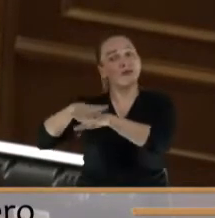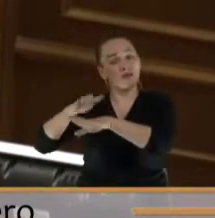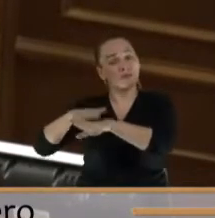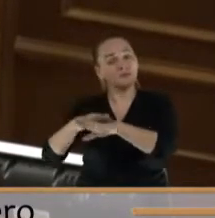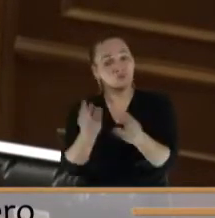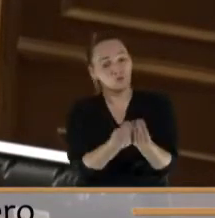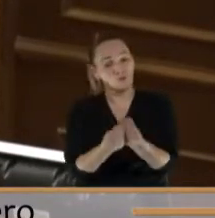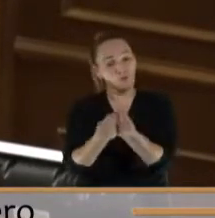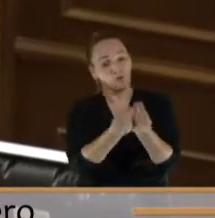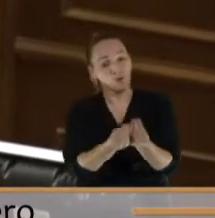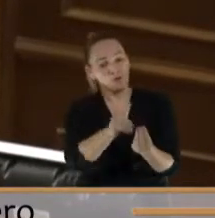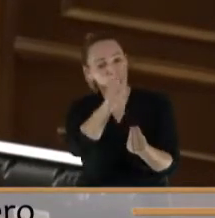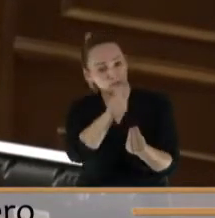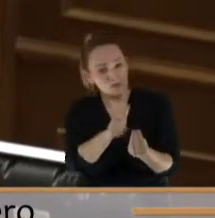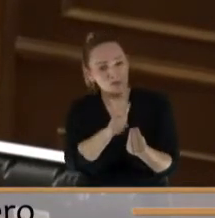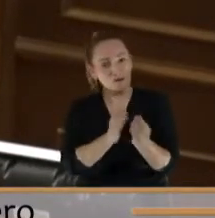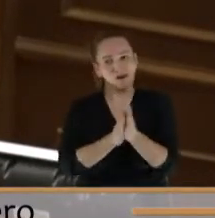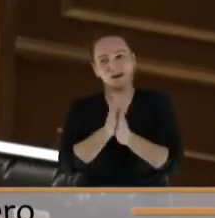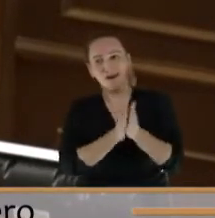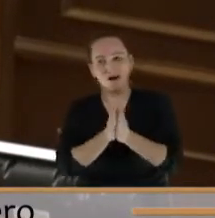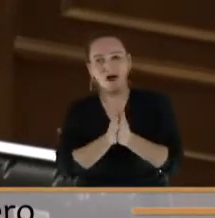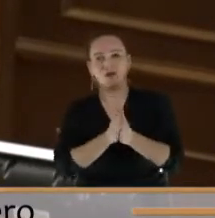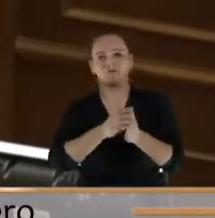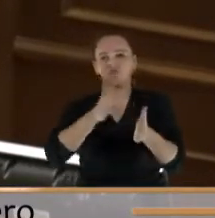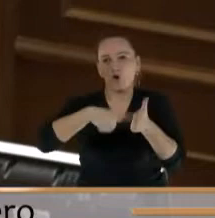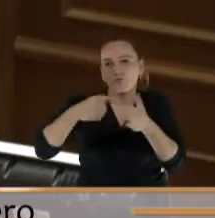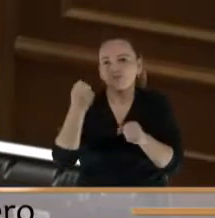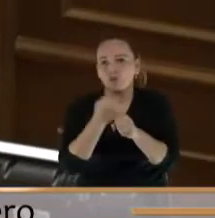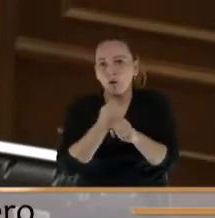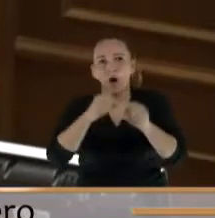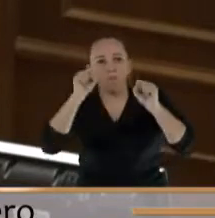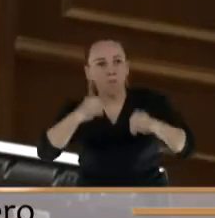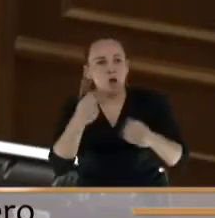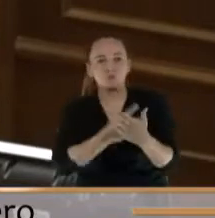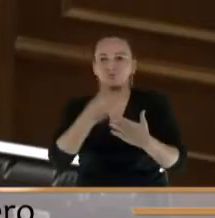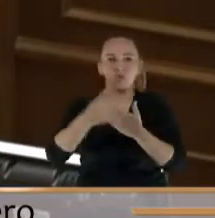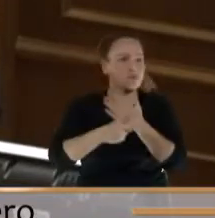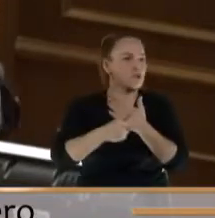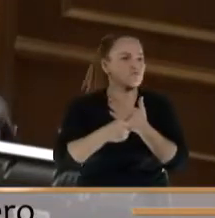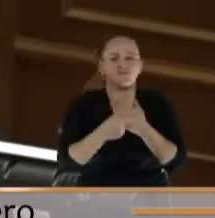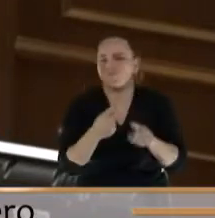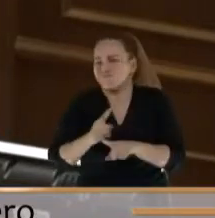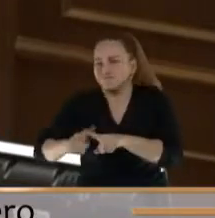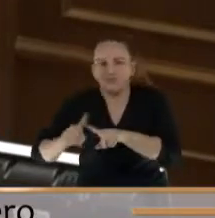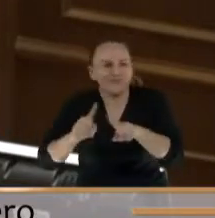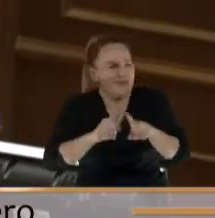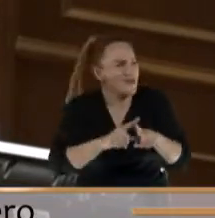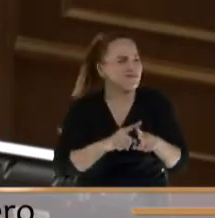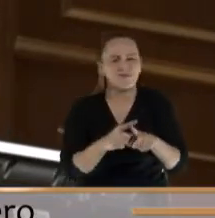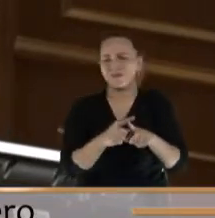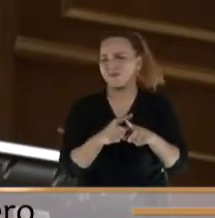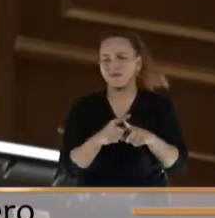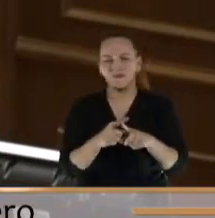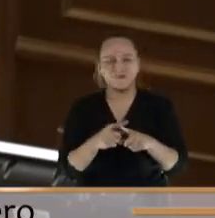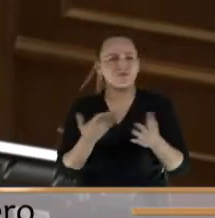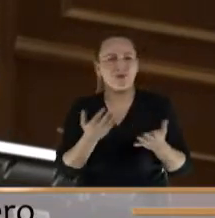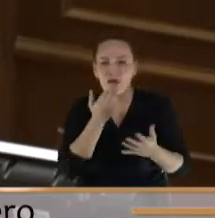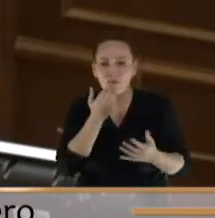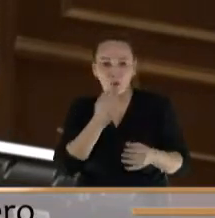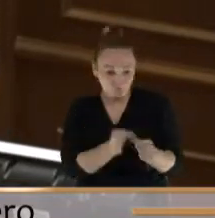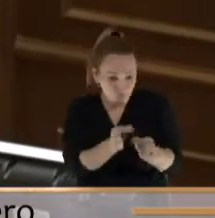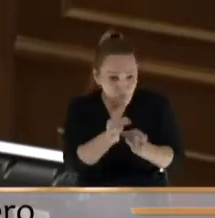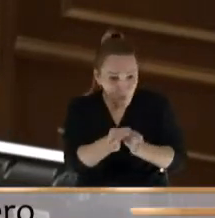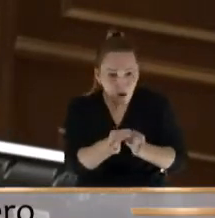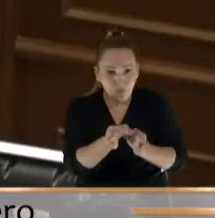gocen de no inhabilidades pueden hacer lo que se les dé la gana contratar con su municipio con el de junto